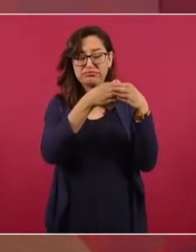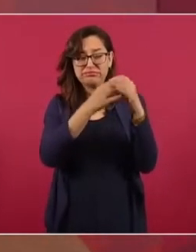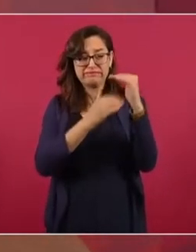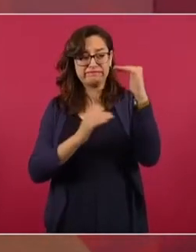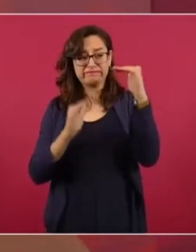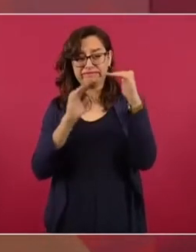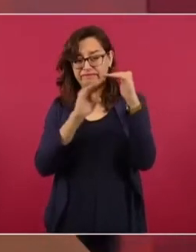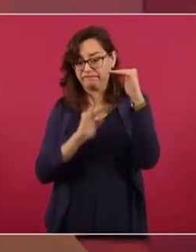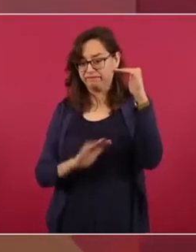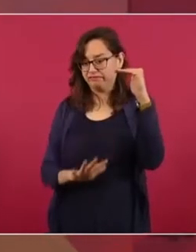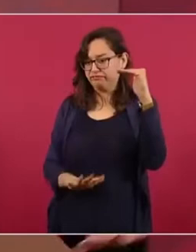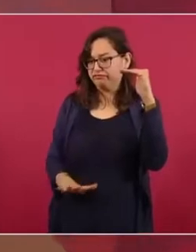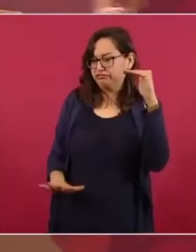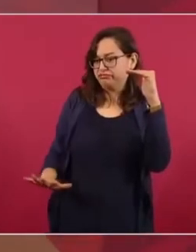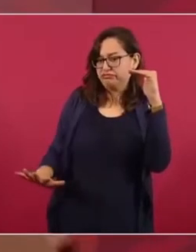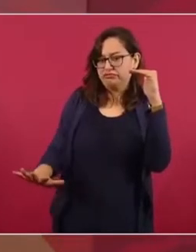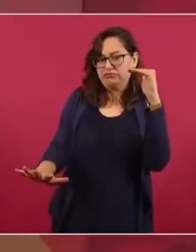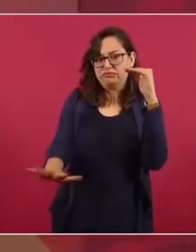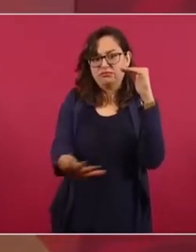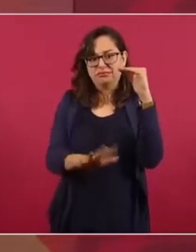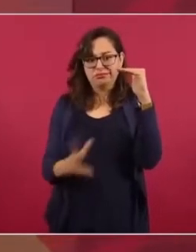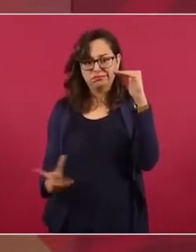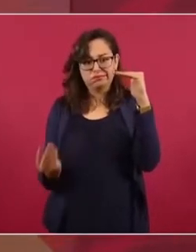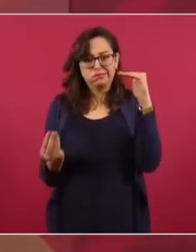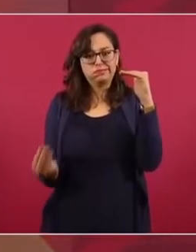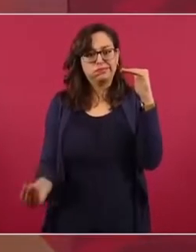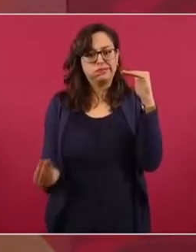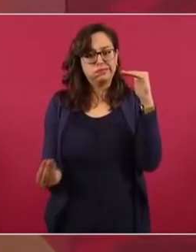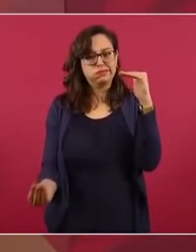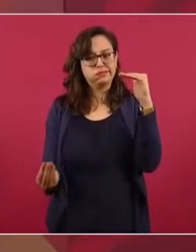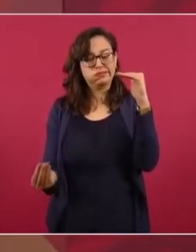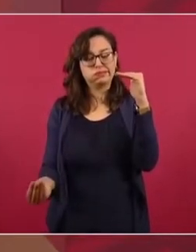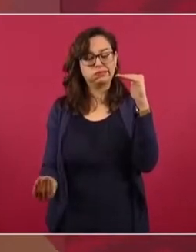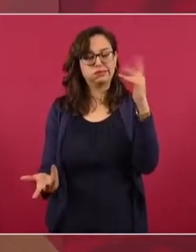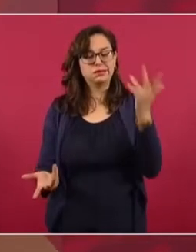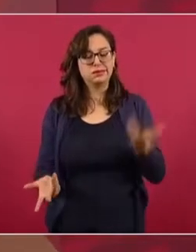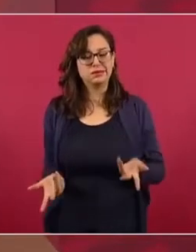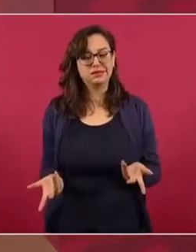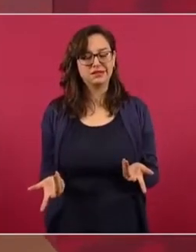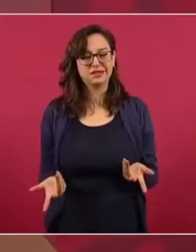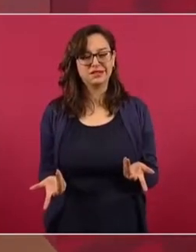Entonces, ¿cómo se va a participar? se a